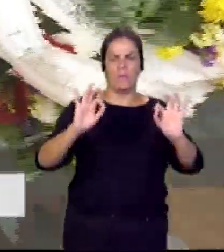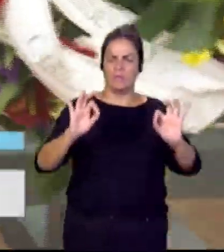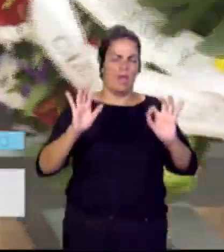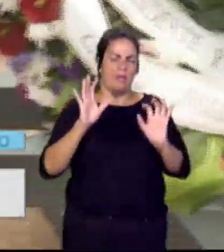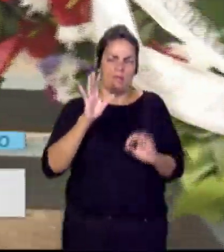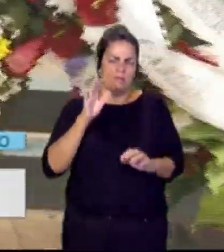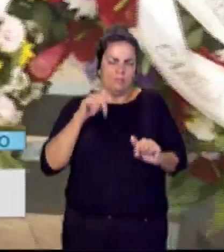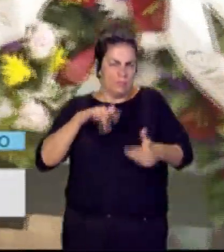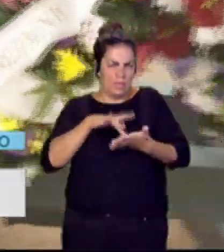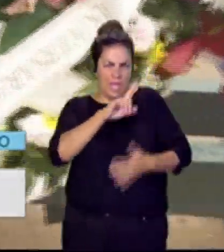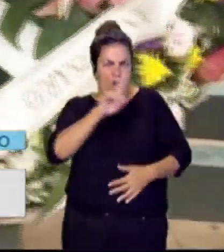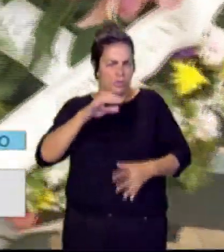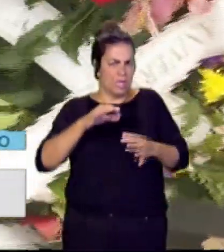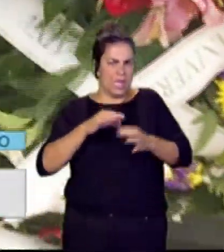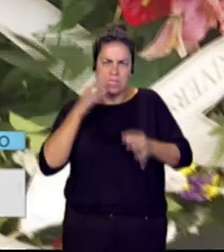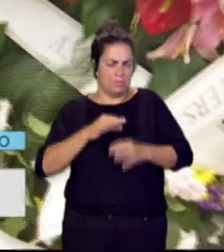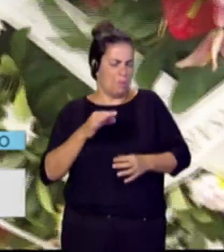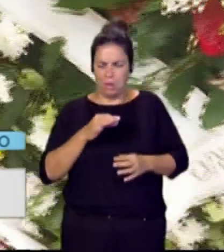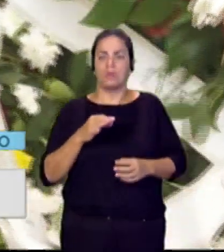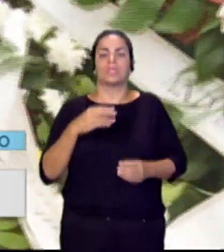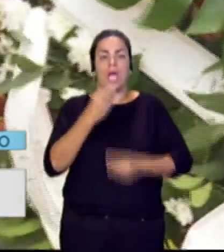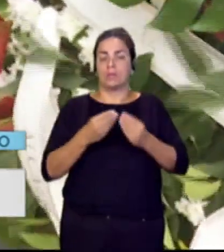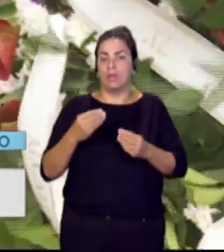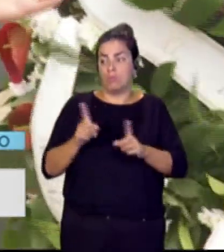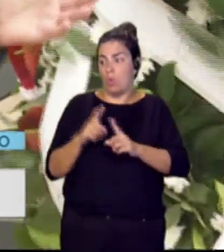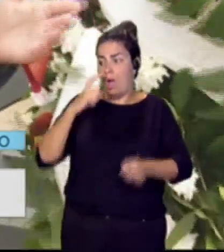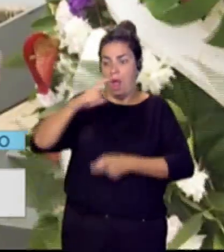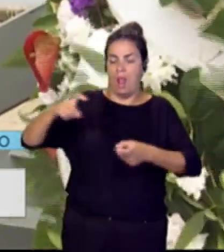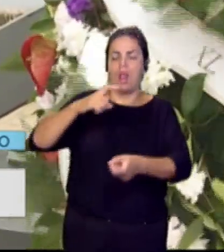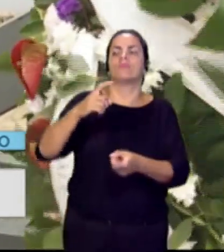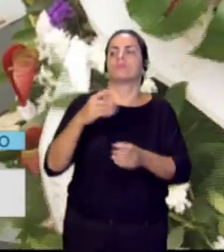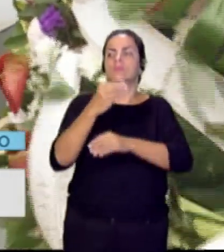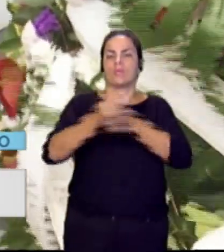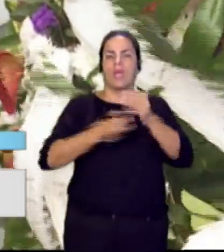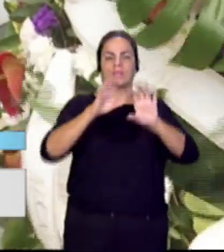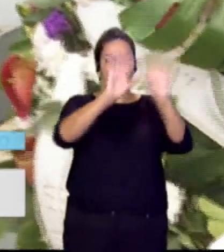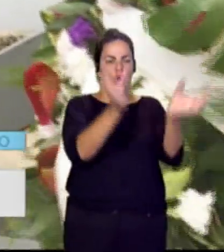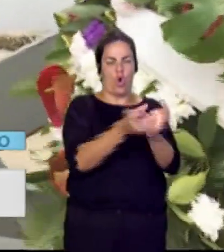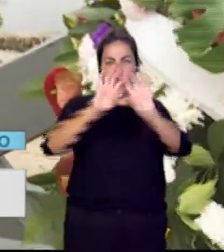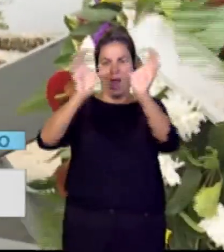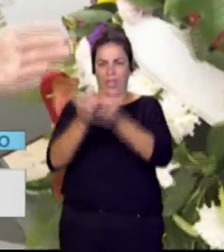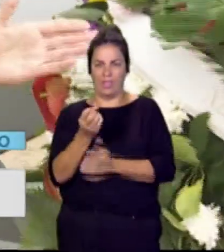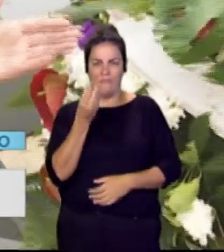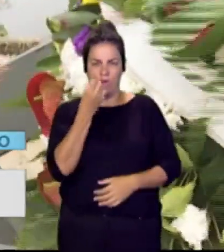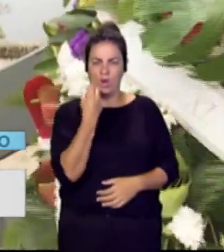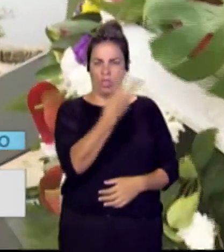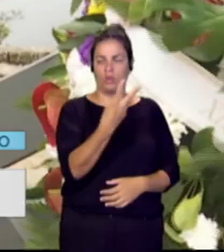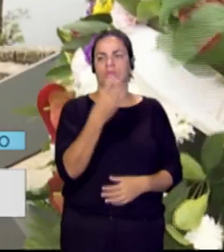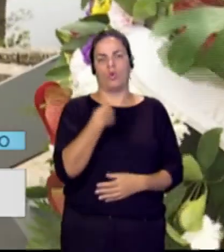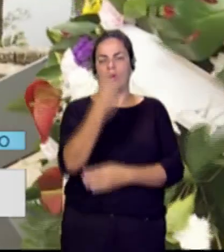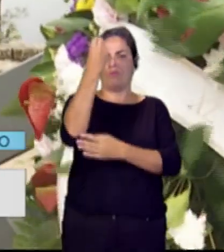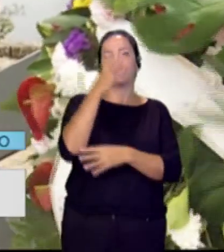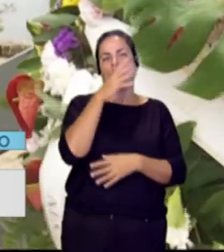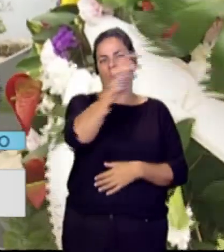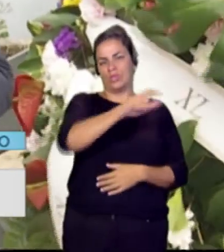lo que se hace cada año en un día como hoy, la colocación de dos coronas de flores en este monumento a esas 20 víctimas. Una la ha colocado el